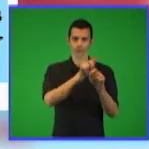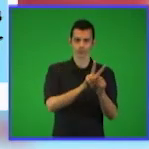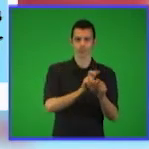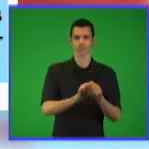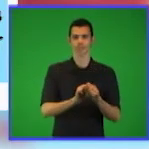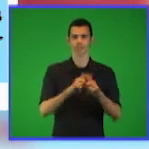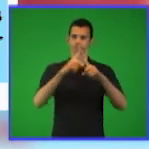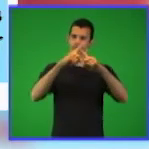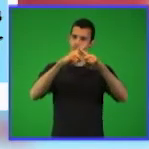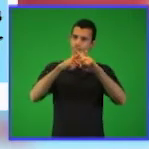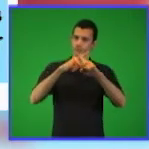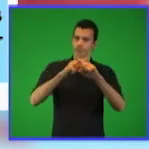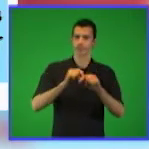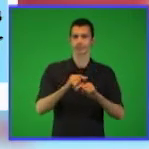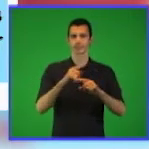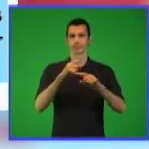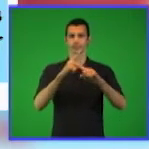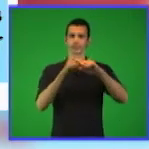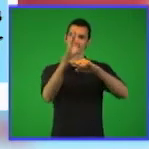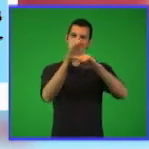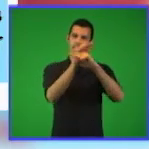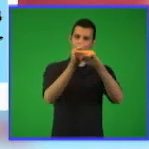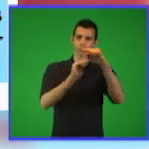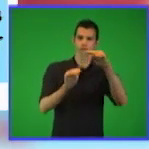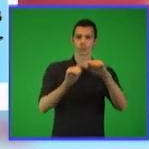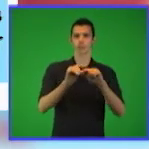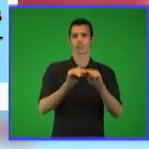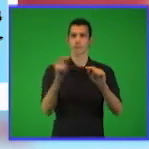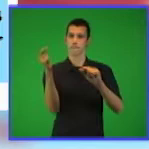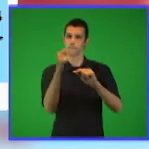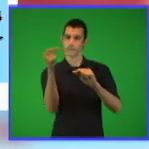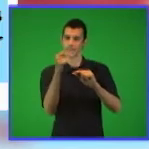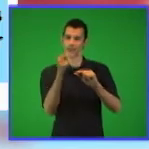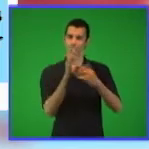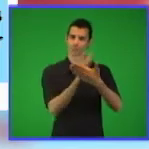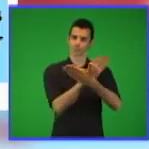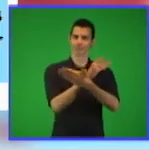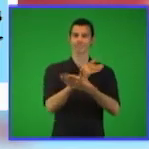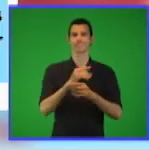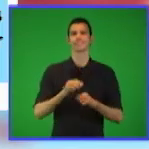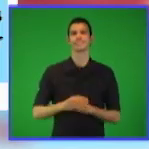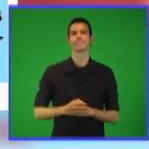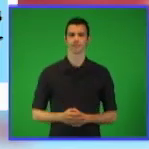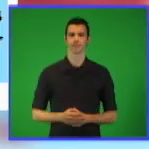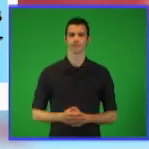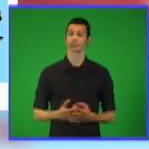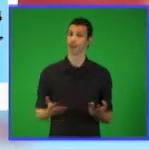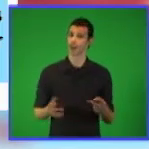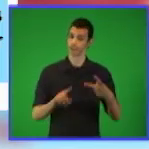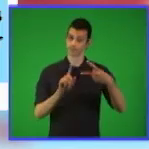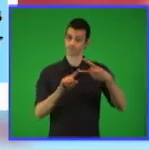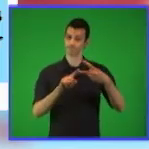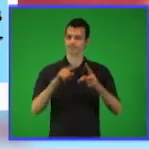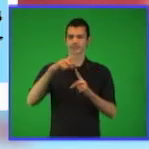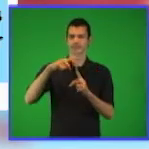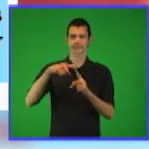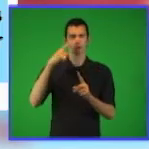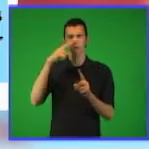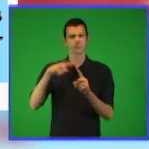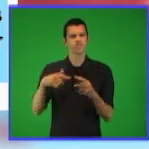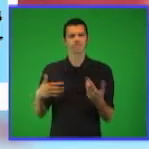multiplicación, división y sustracción. La segunda tarea estará